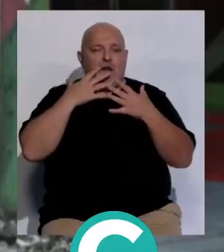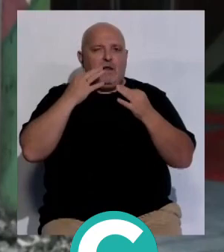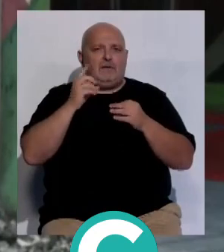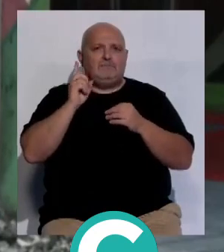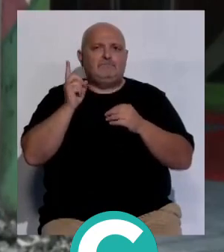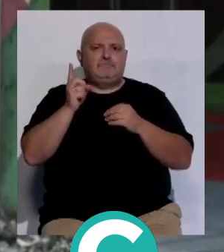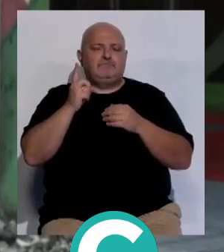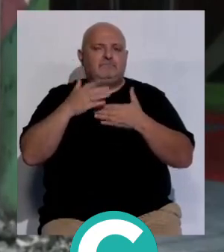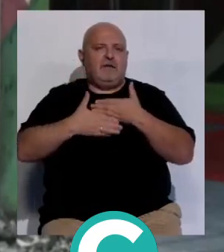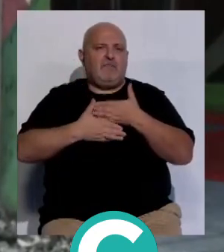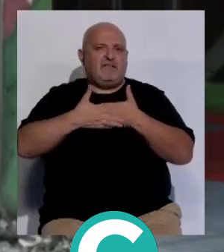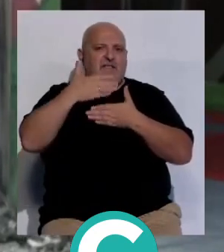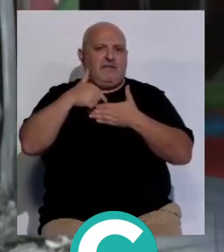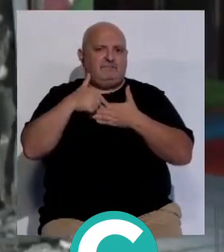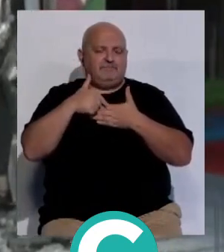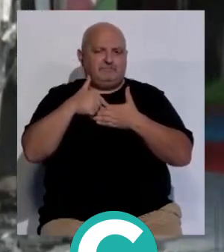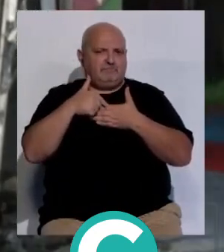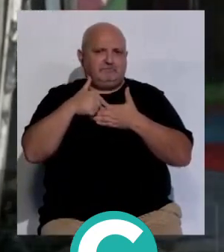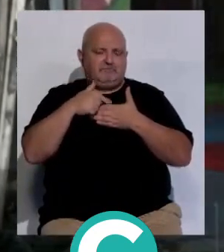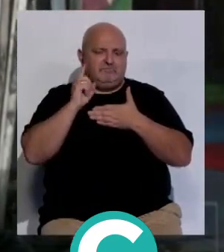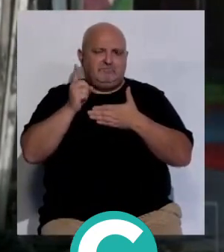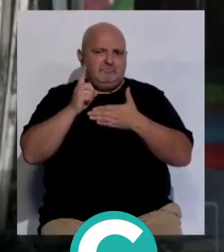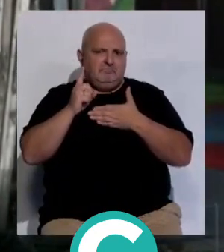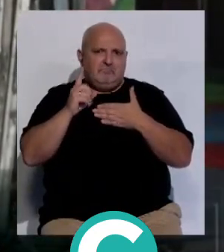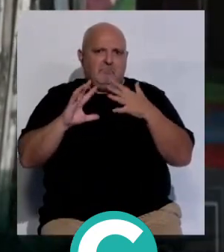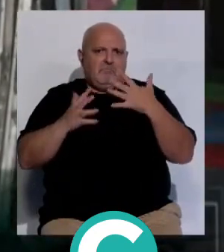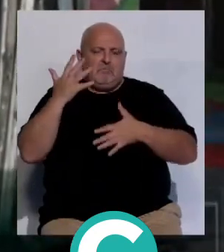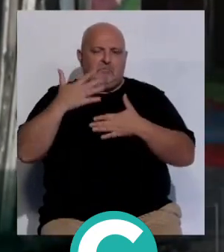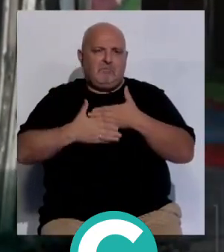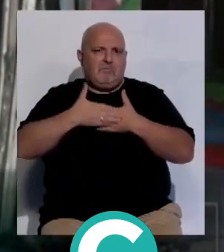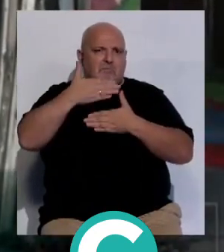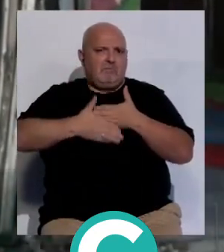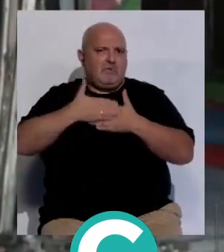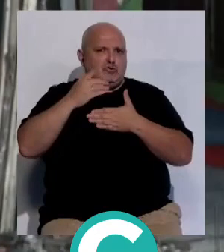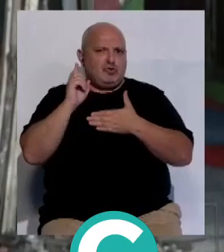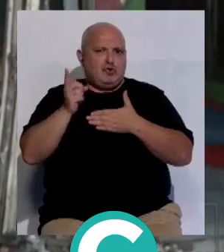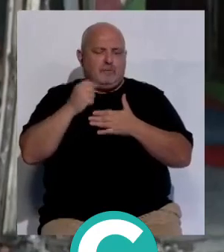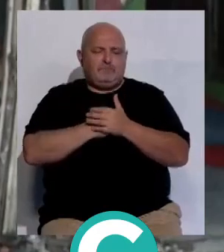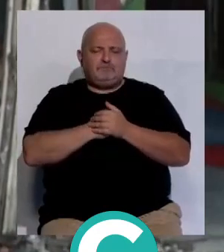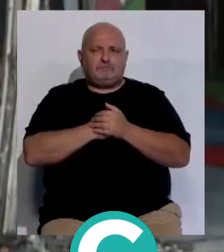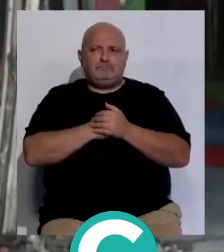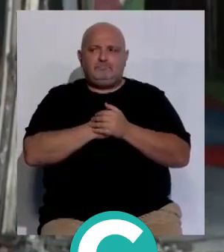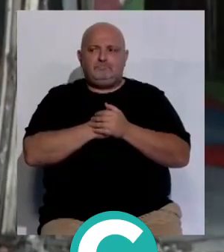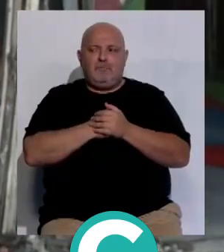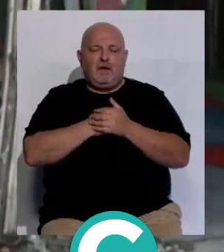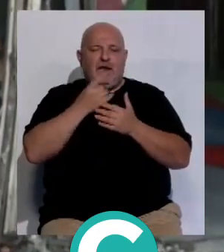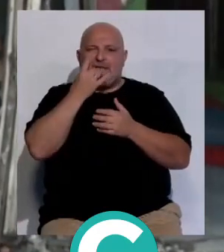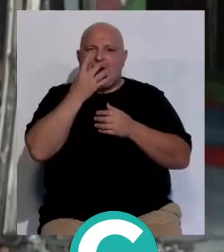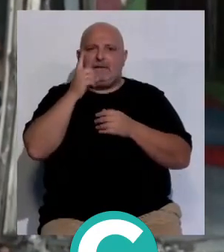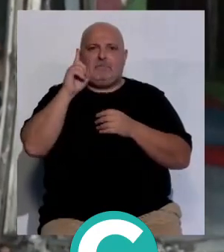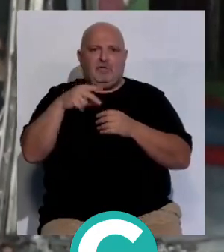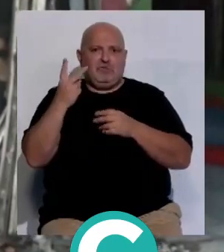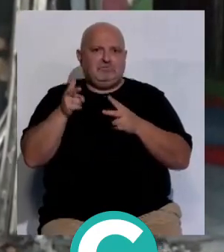solamente es el revestimiento de la mitad de la parte trasera del parque y la cristalera.